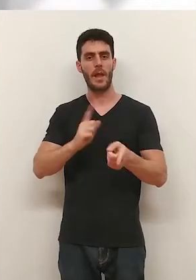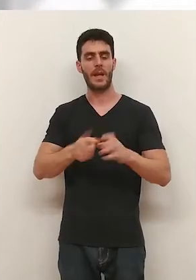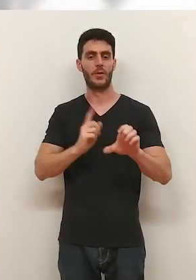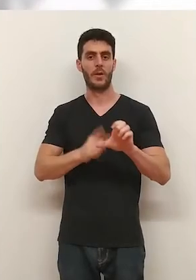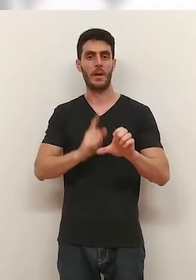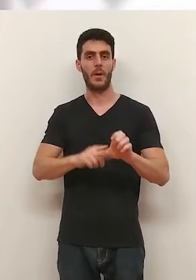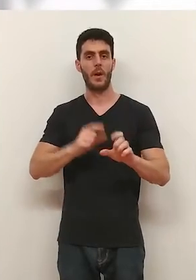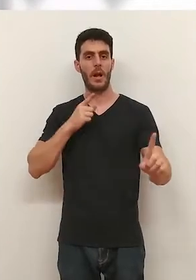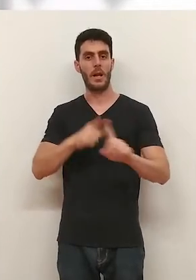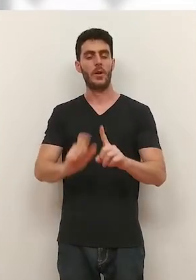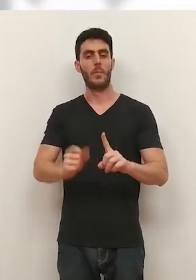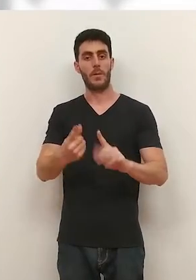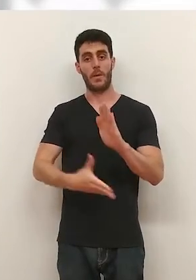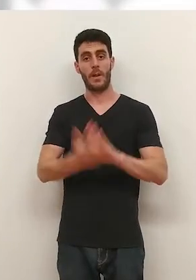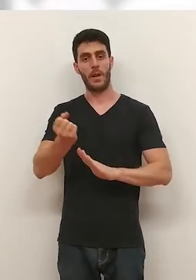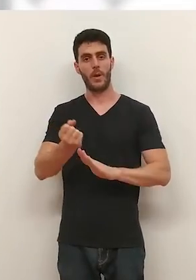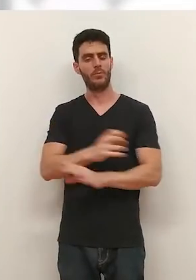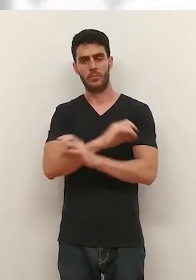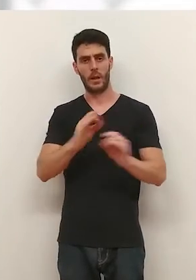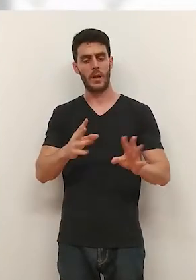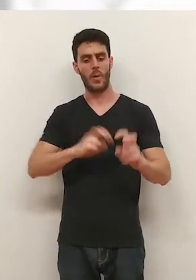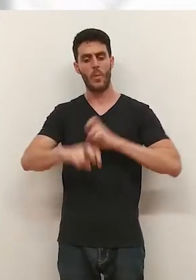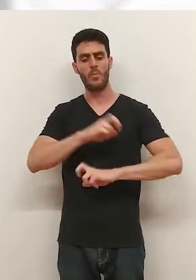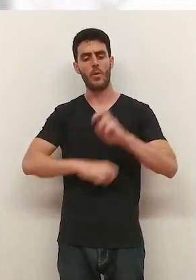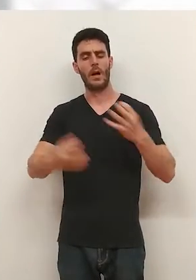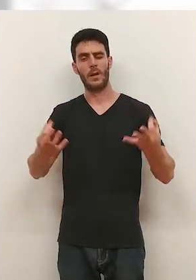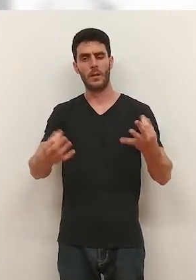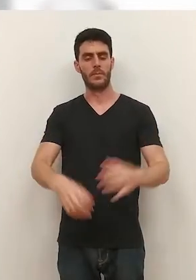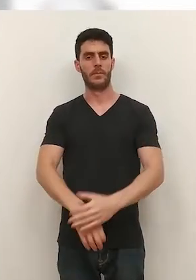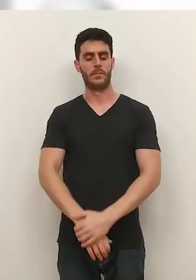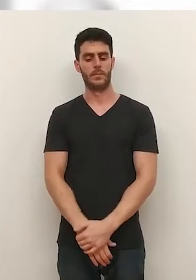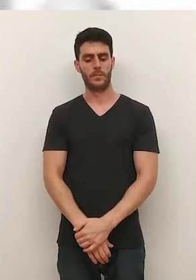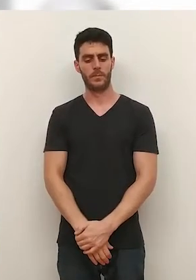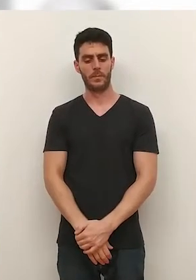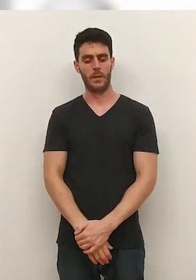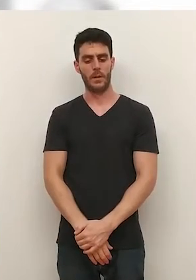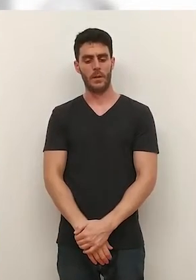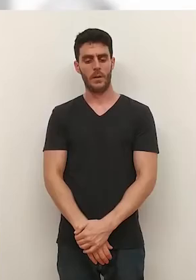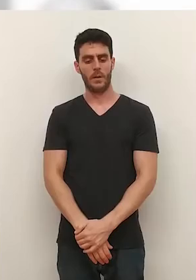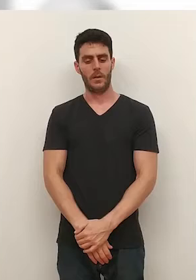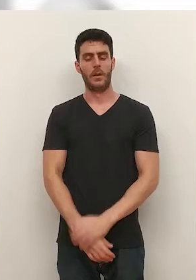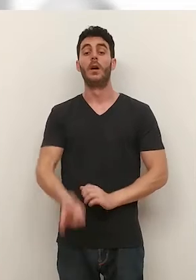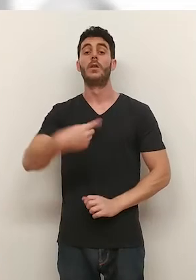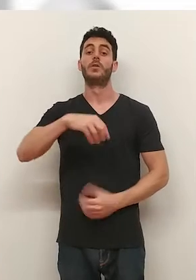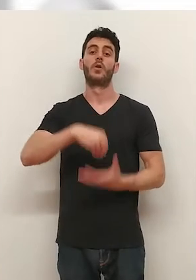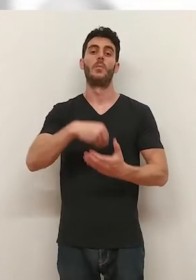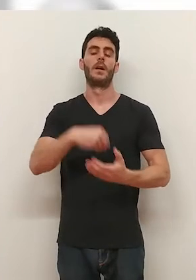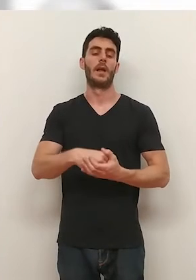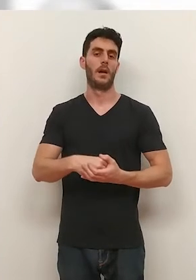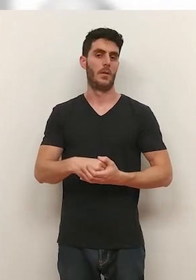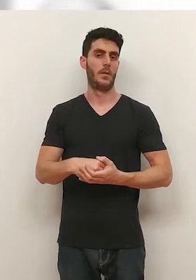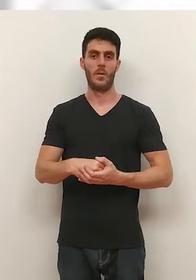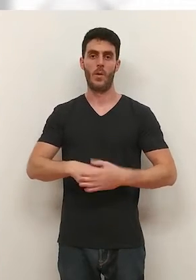Extremadura. Para su primer reto en primera federación, tiene muy claro qué es lo que buscará transmitir a sus jugadores. Vamos a inculcar a